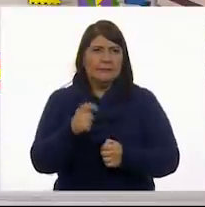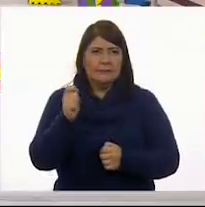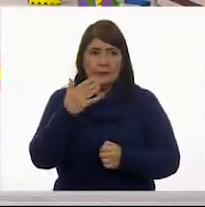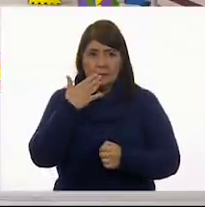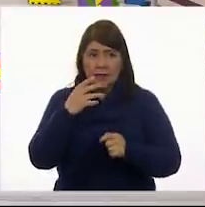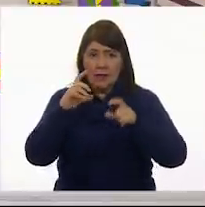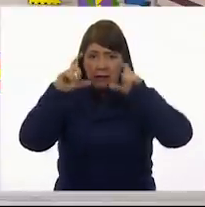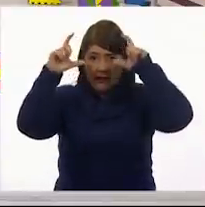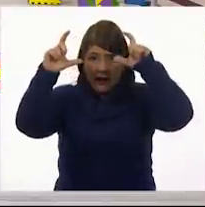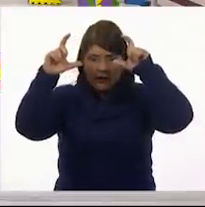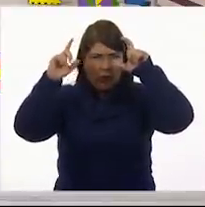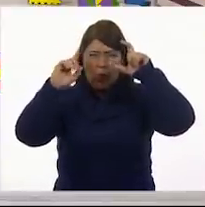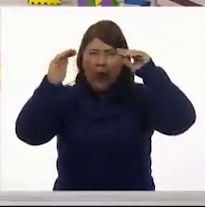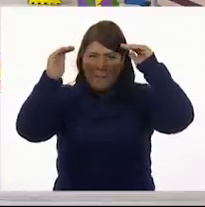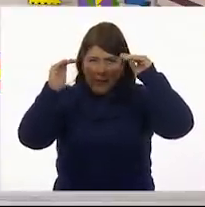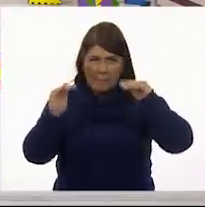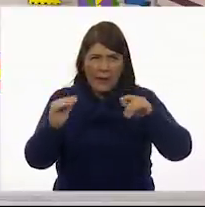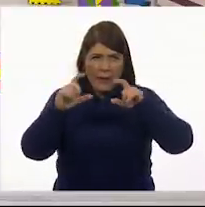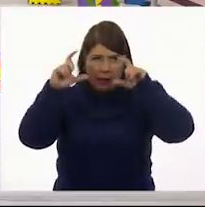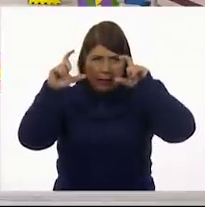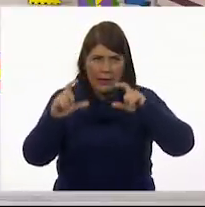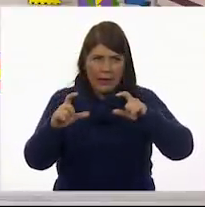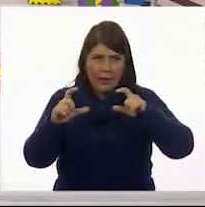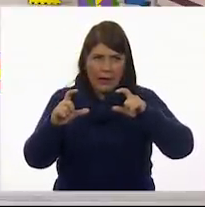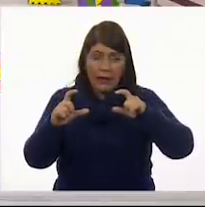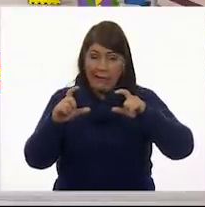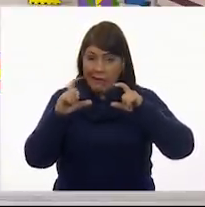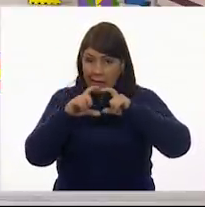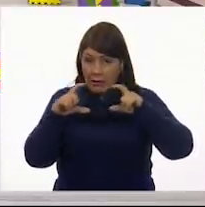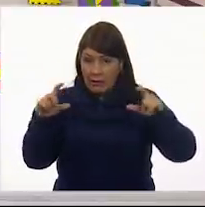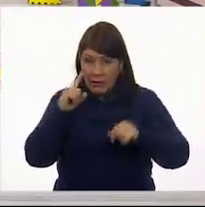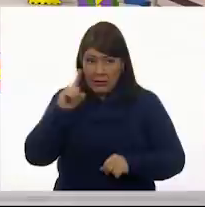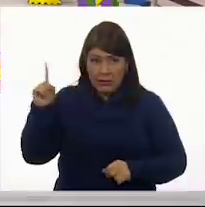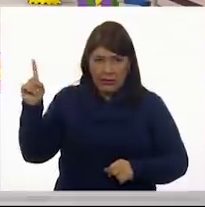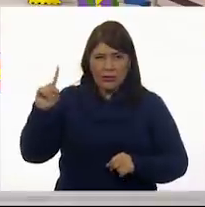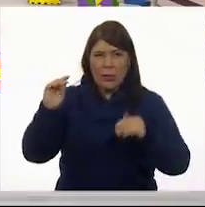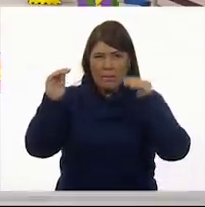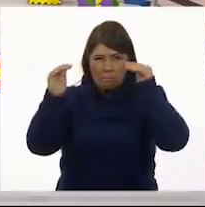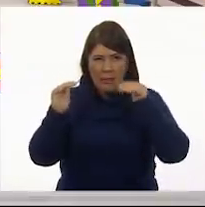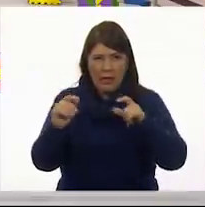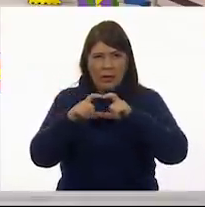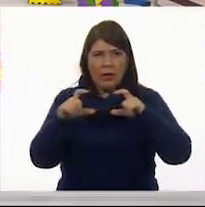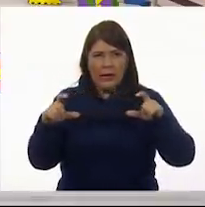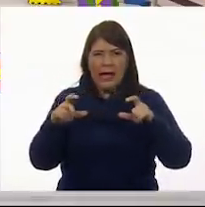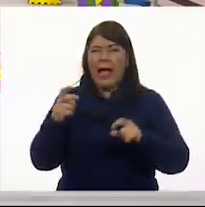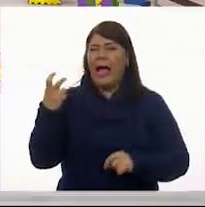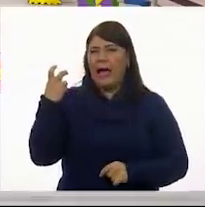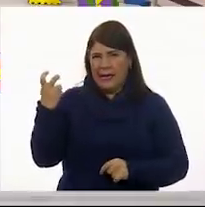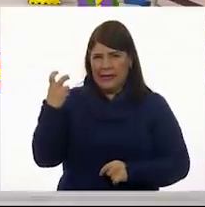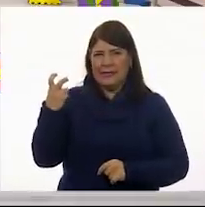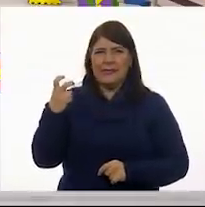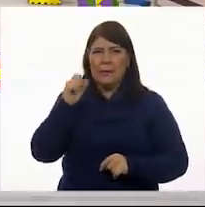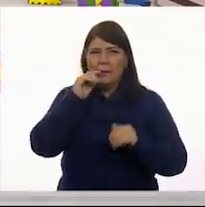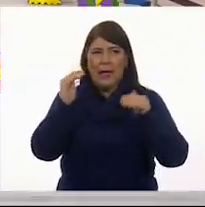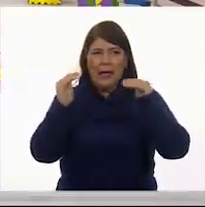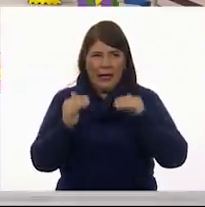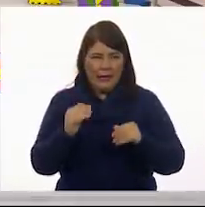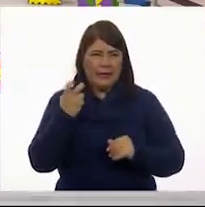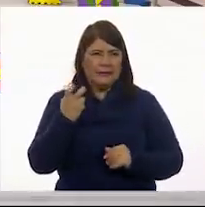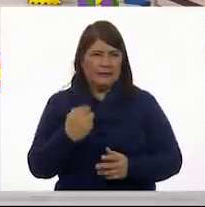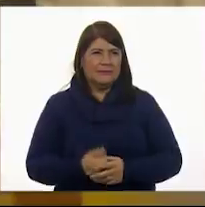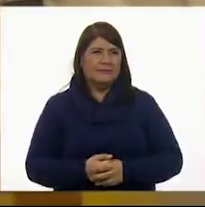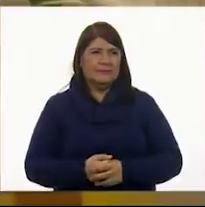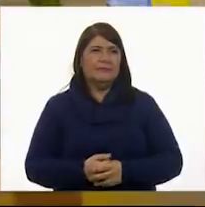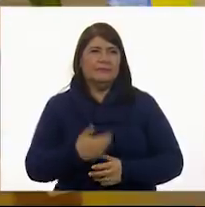creo que más abajo. ¿Qué les parece? O aquí. ¿Más abajo? O aquí. Ahí. Más abajo. Ahí.